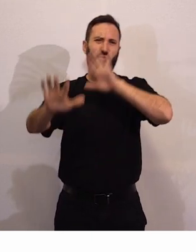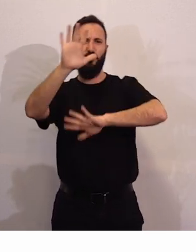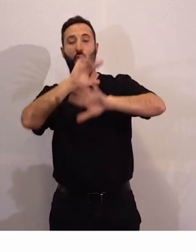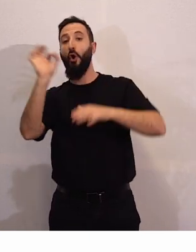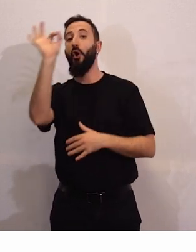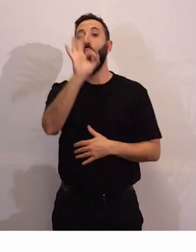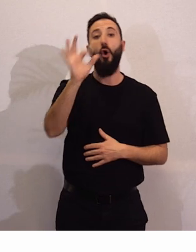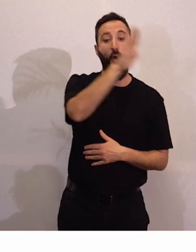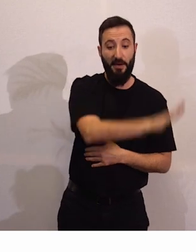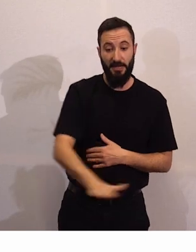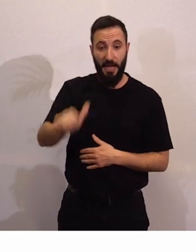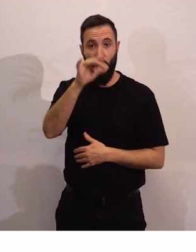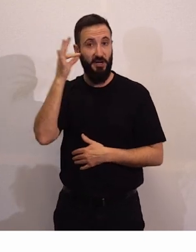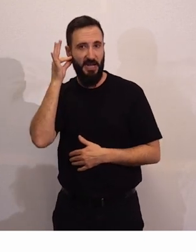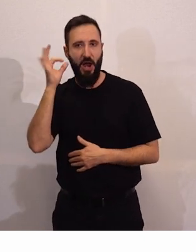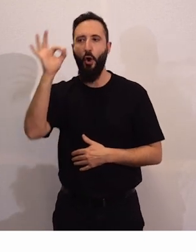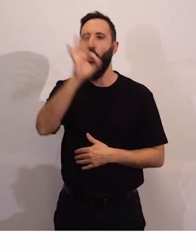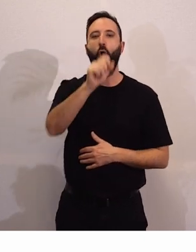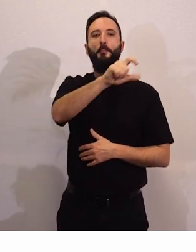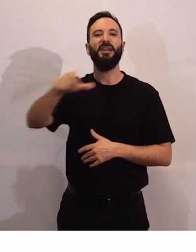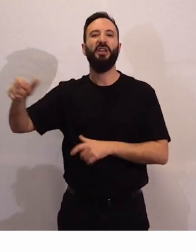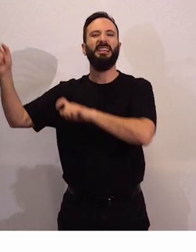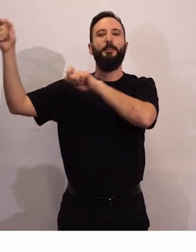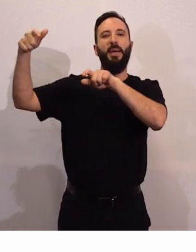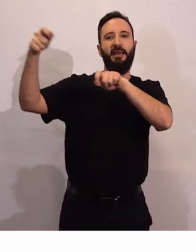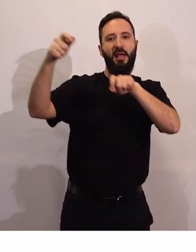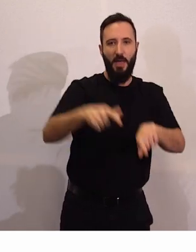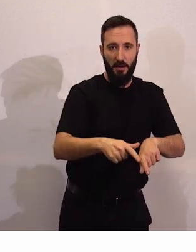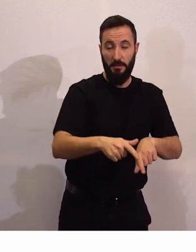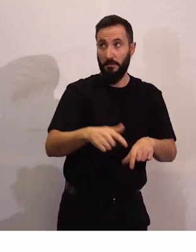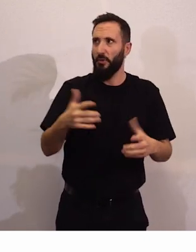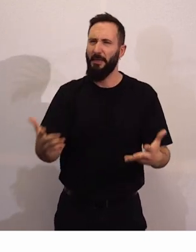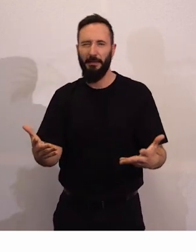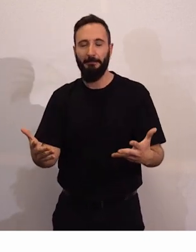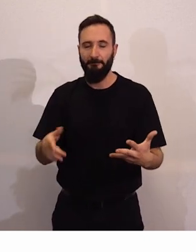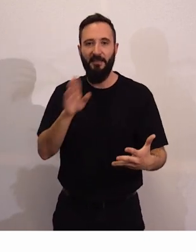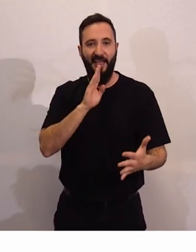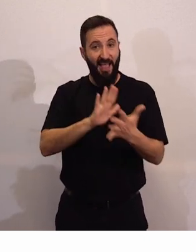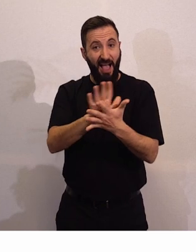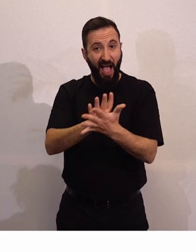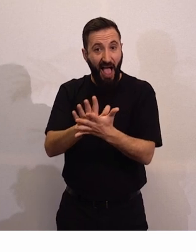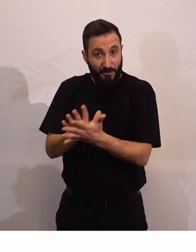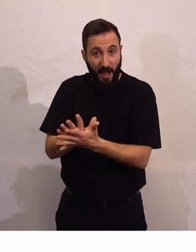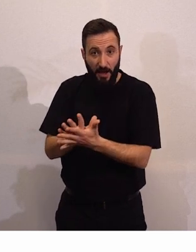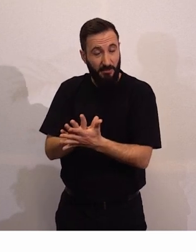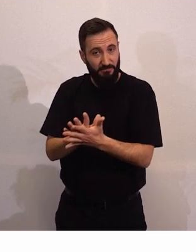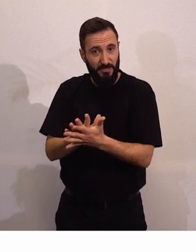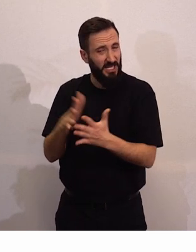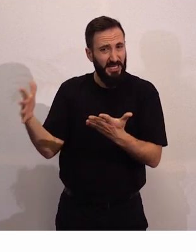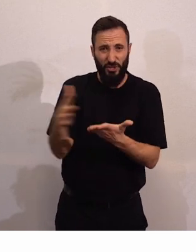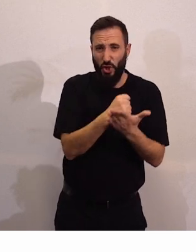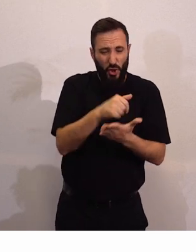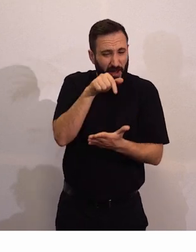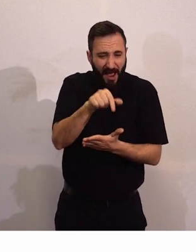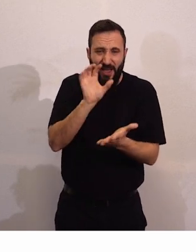niñas y niños o pienso en personas migrantes por tanto como tú bien has dicho ante todo es un